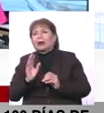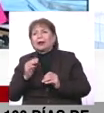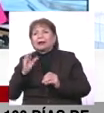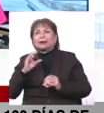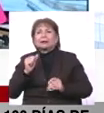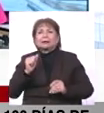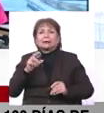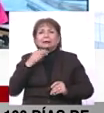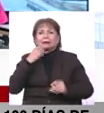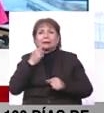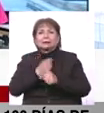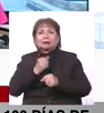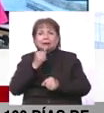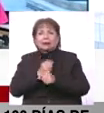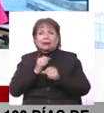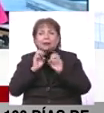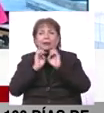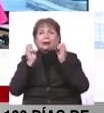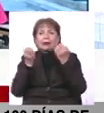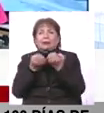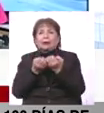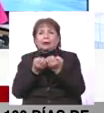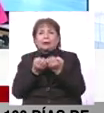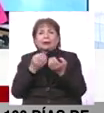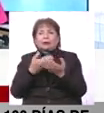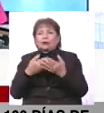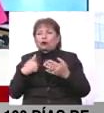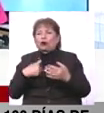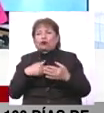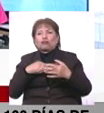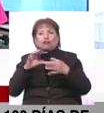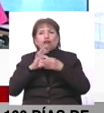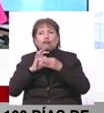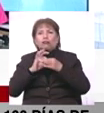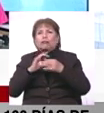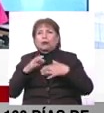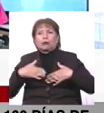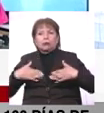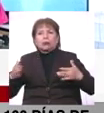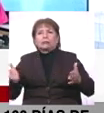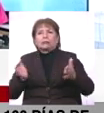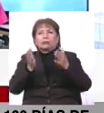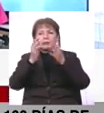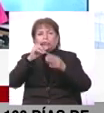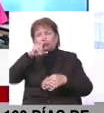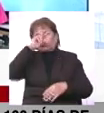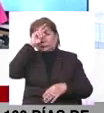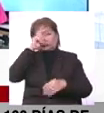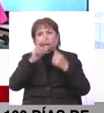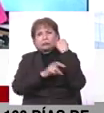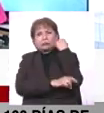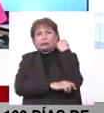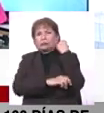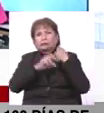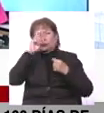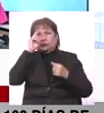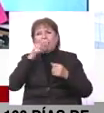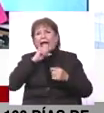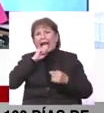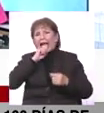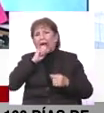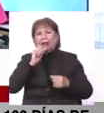César, que es trabajar en equipo y en unidad. Yo creo que si nos unimos todos, sacamos adelante a nuestro país. Acá dejémonos de